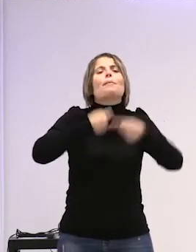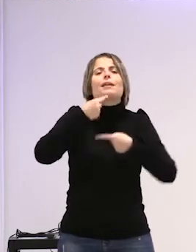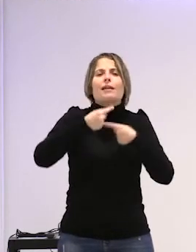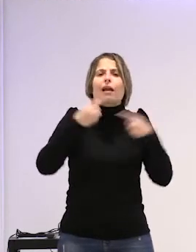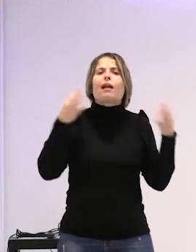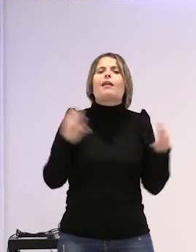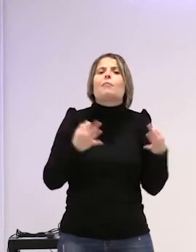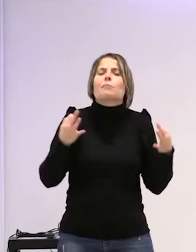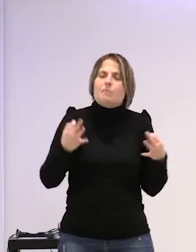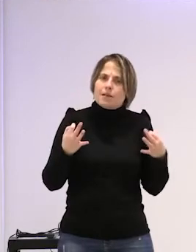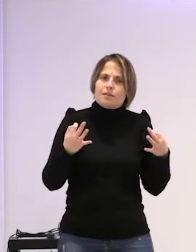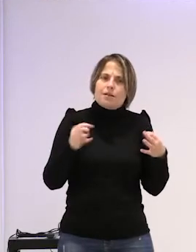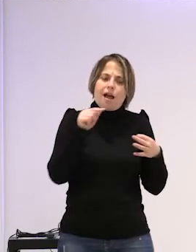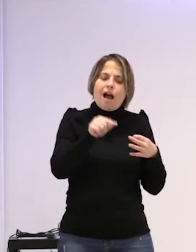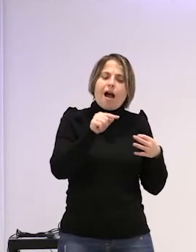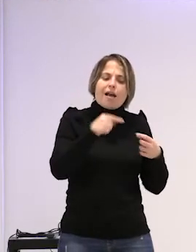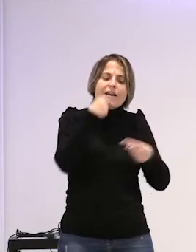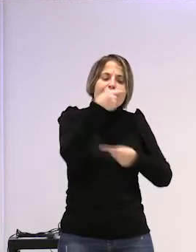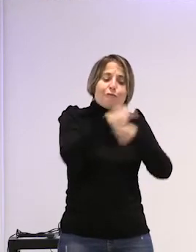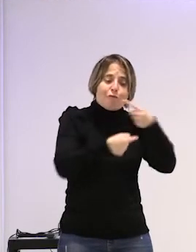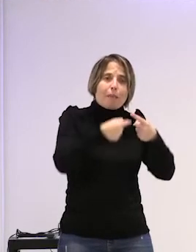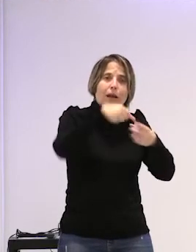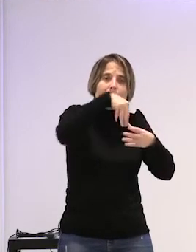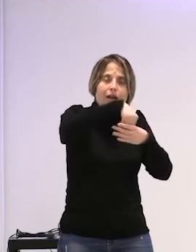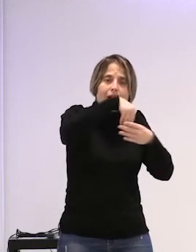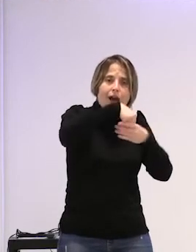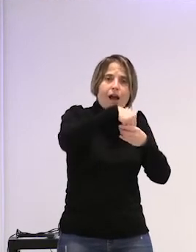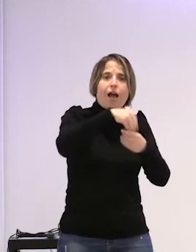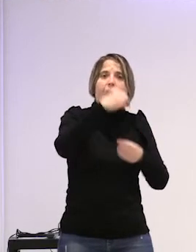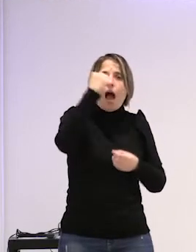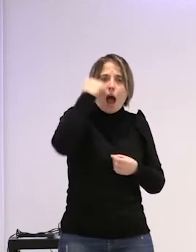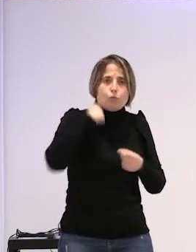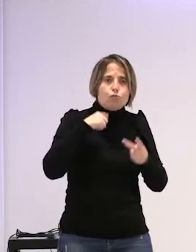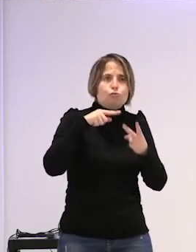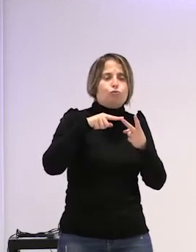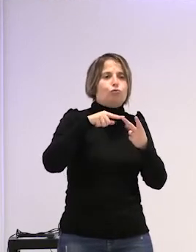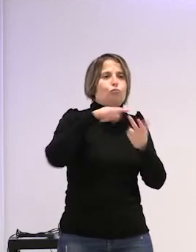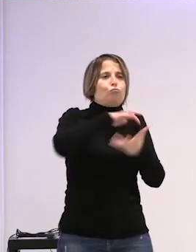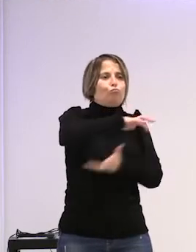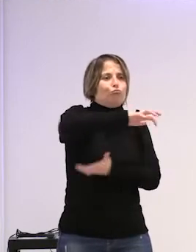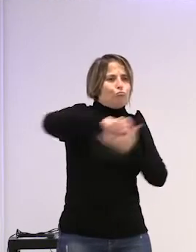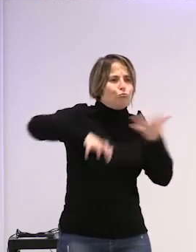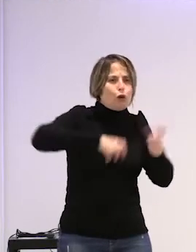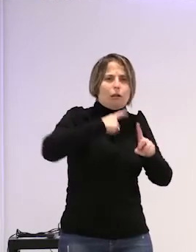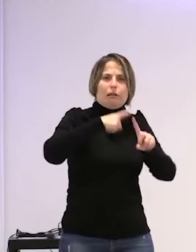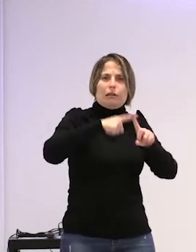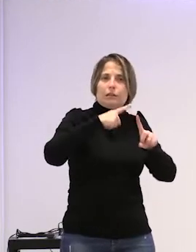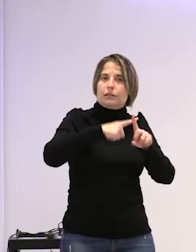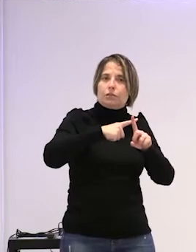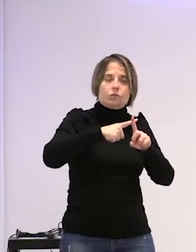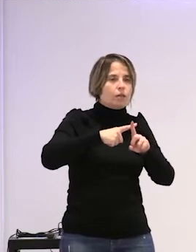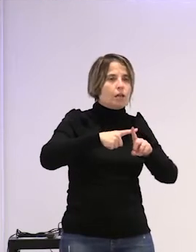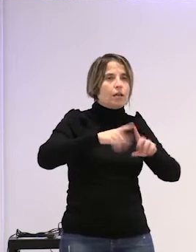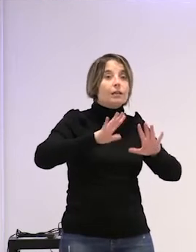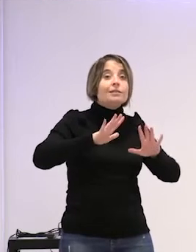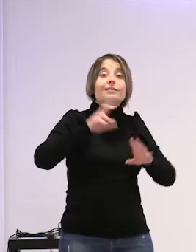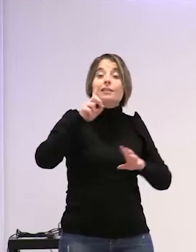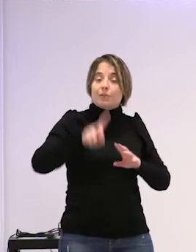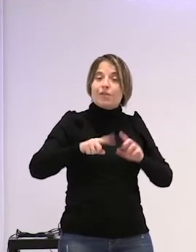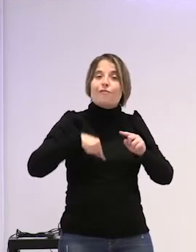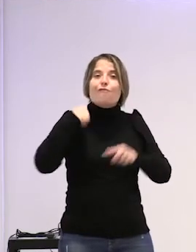la familia es donde ocurren los abusos la violencia sexual y sin embargo la familia es también